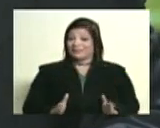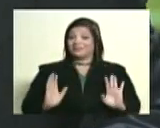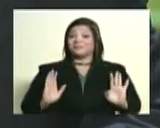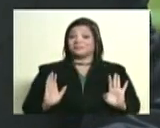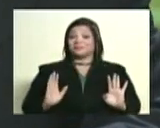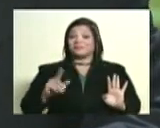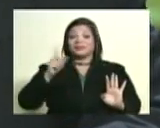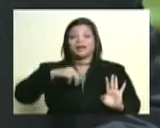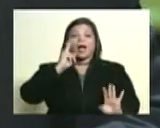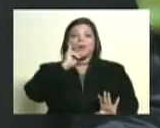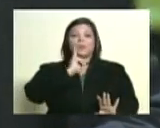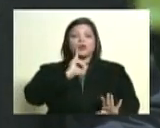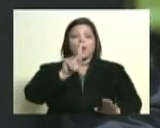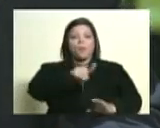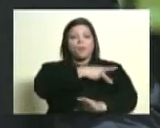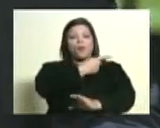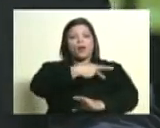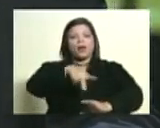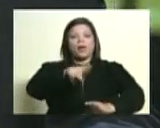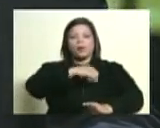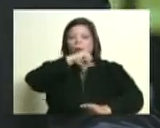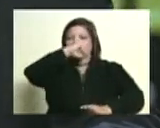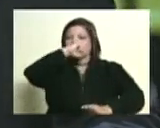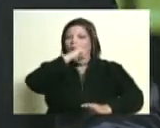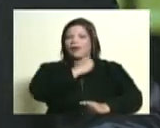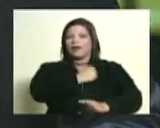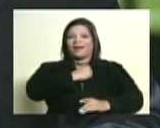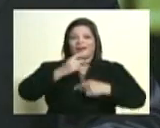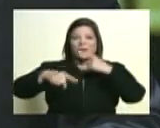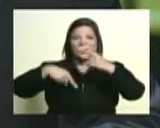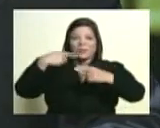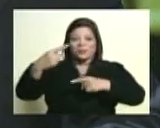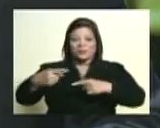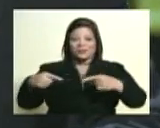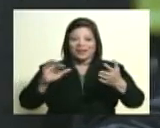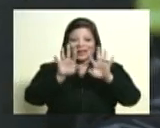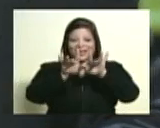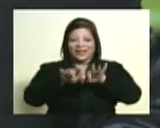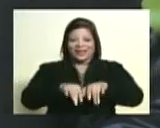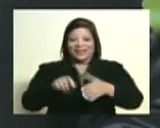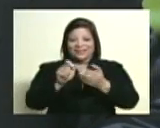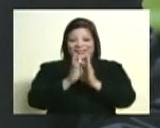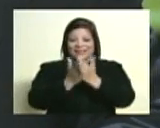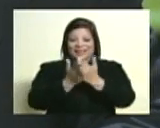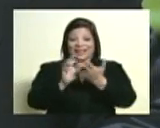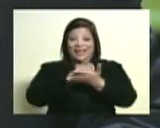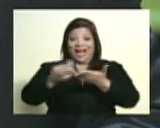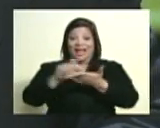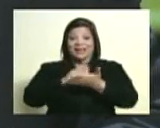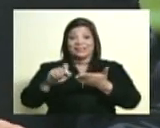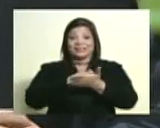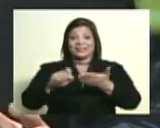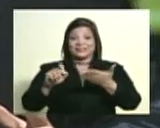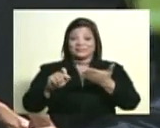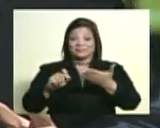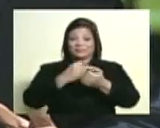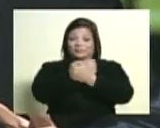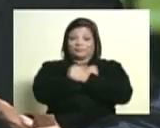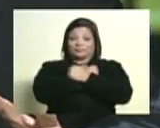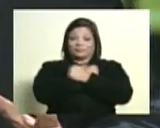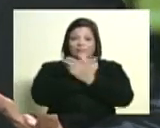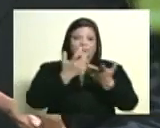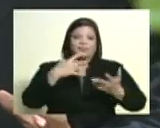Bolívar poeta romántico en estos días leíamos las cartas de amor entre Bolívar y Manuela un Bolívar